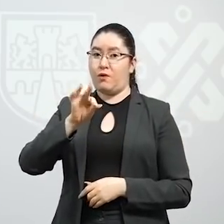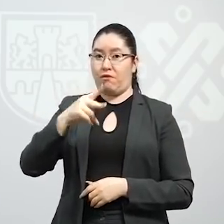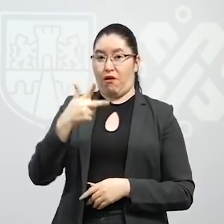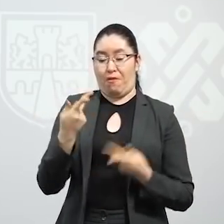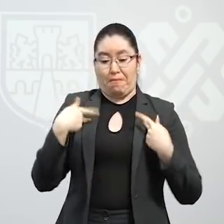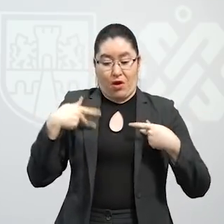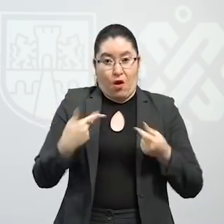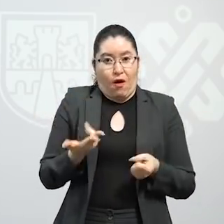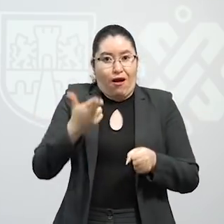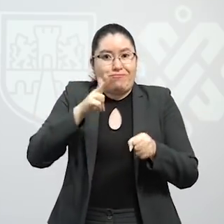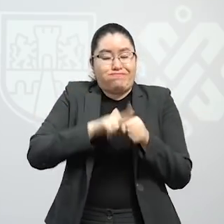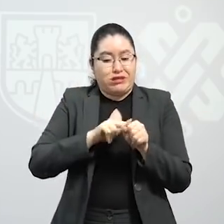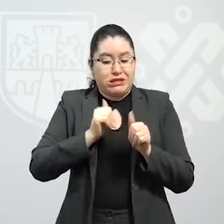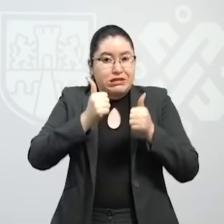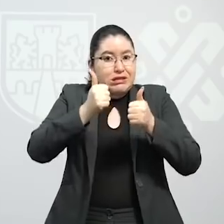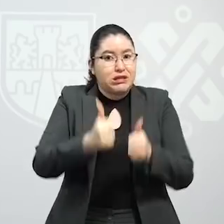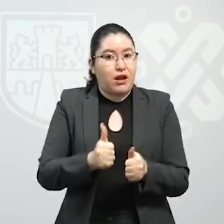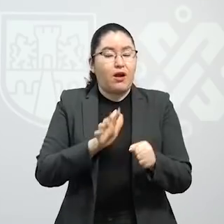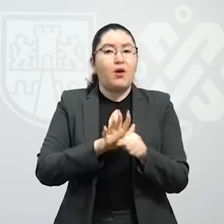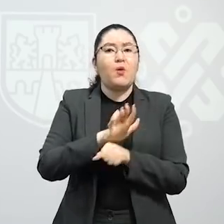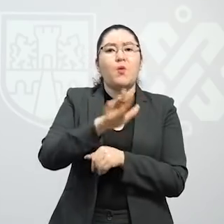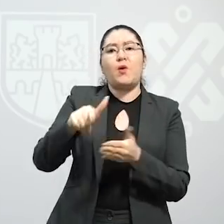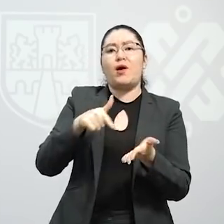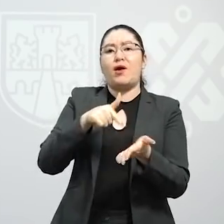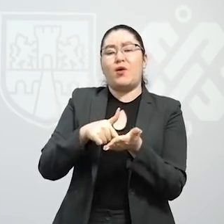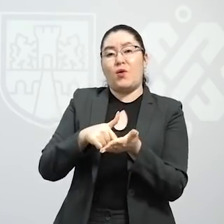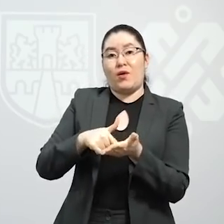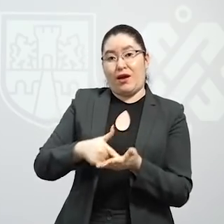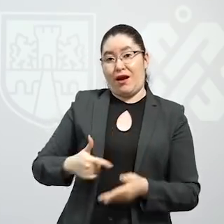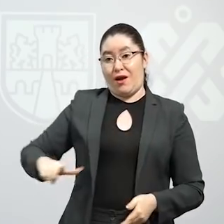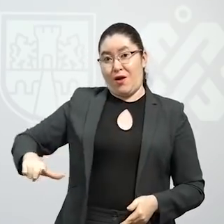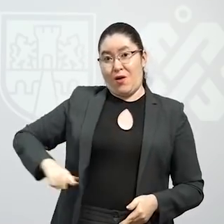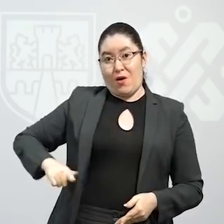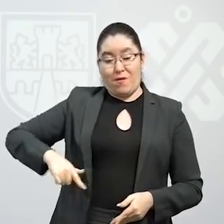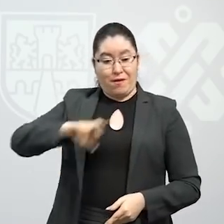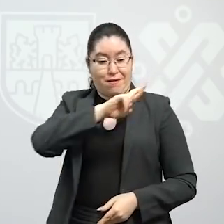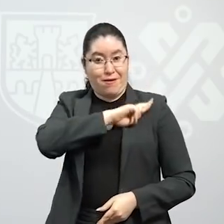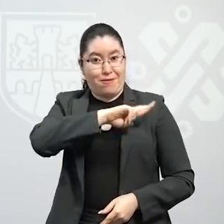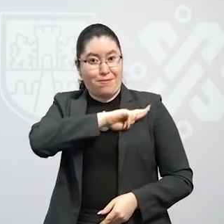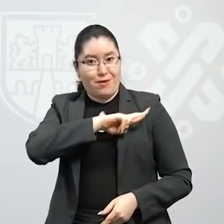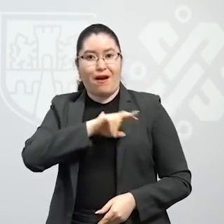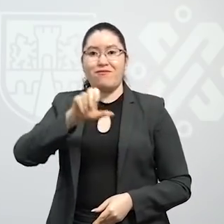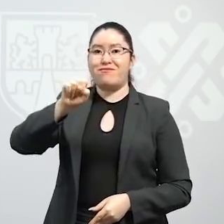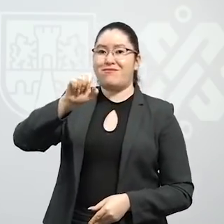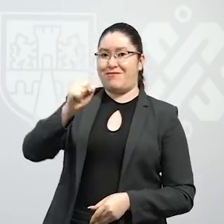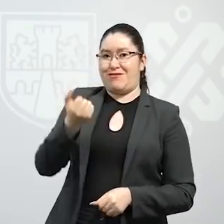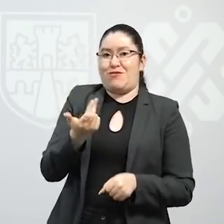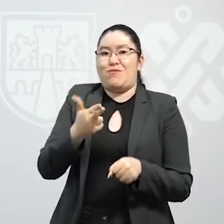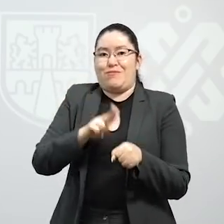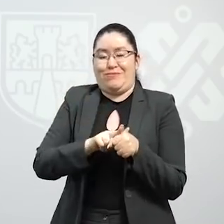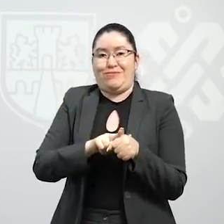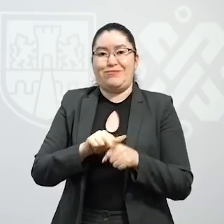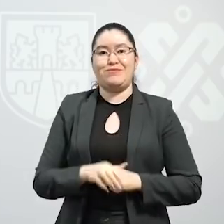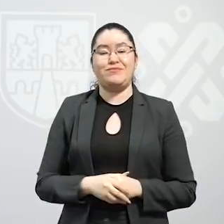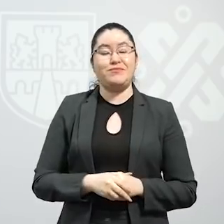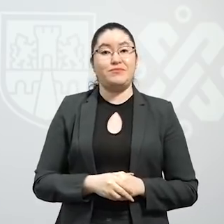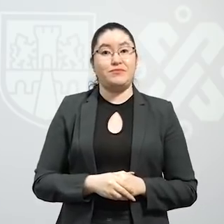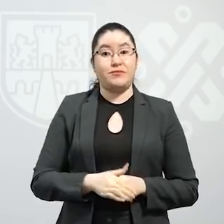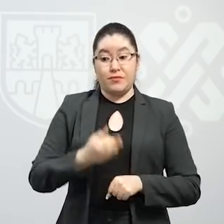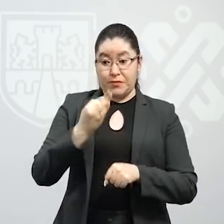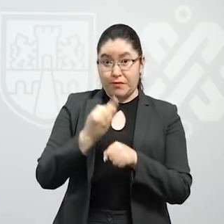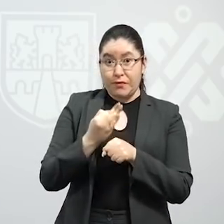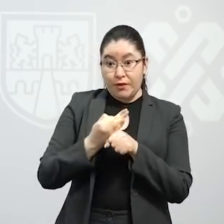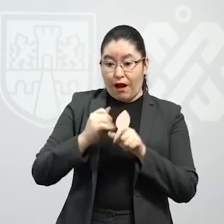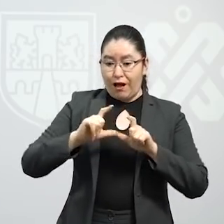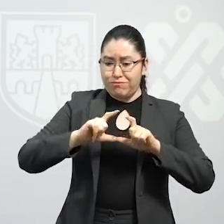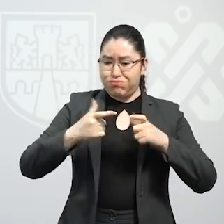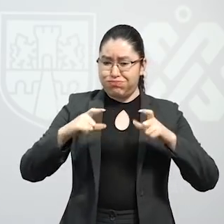en los más de 60 hospitales públicos y algunos privados en la Ciudad de México. Este